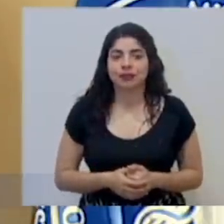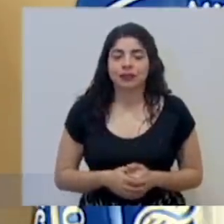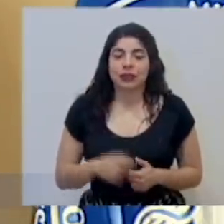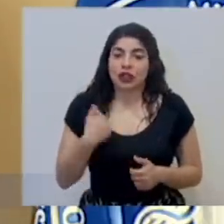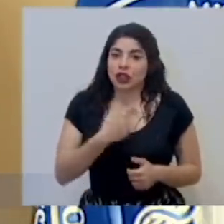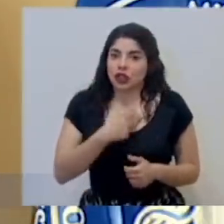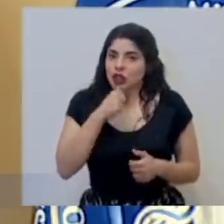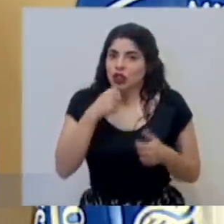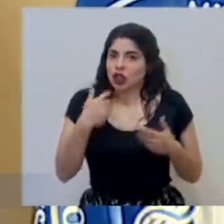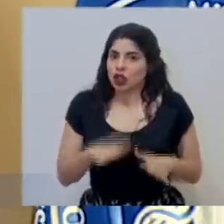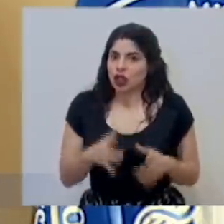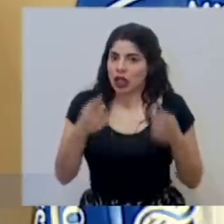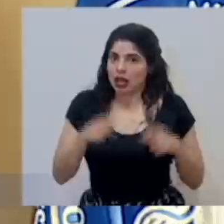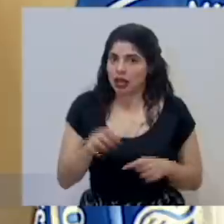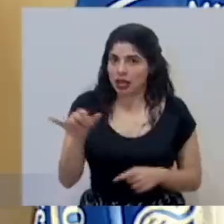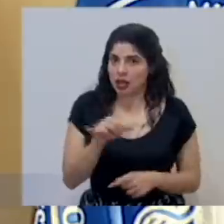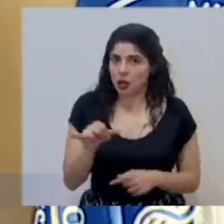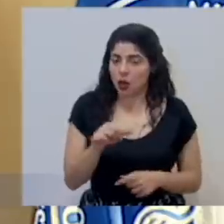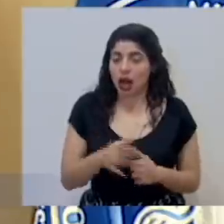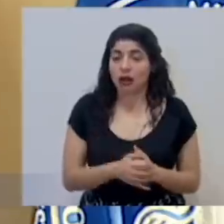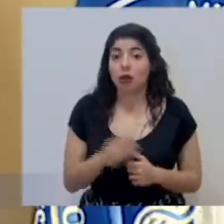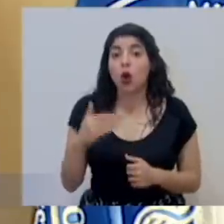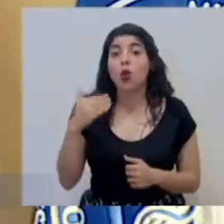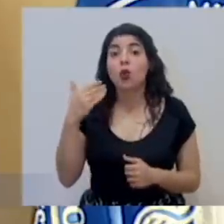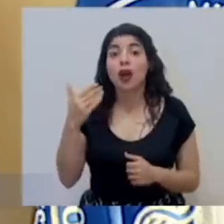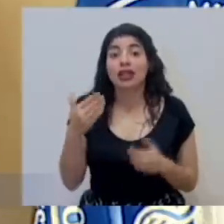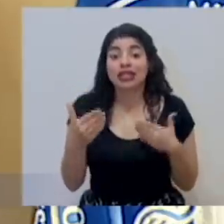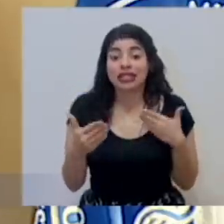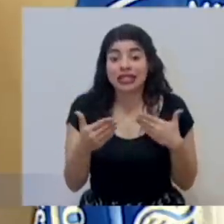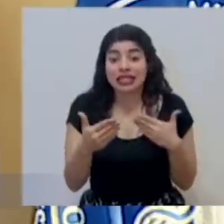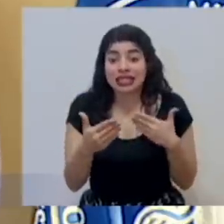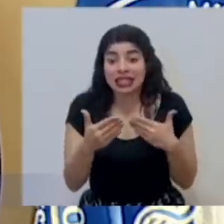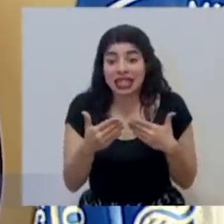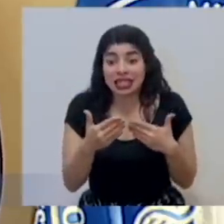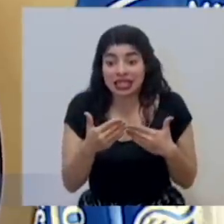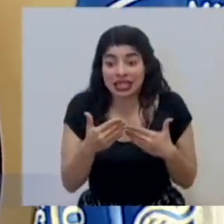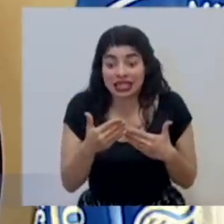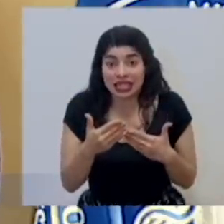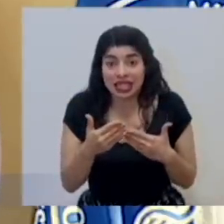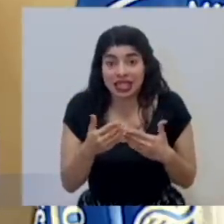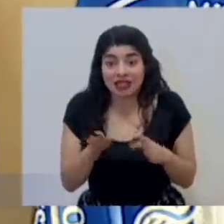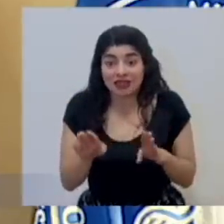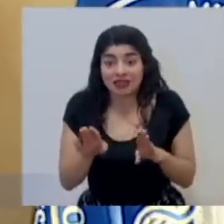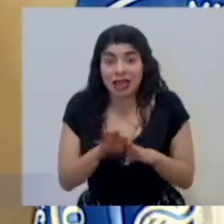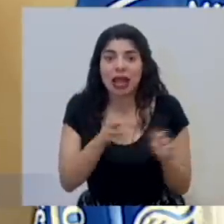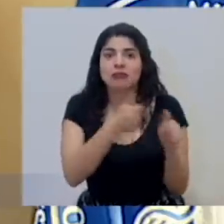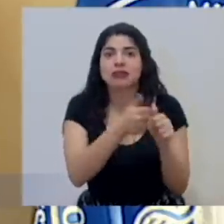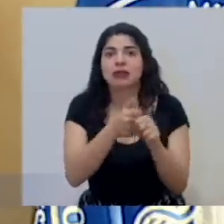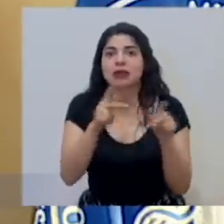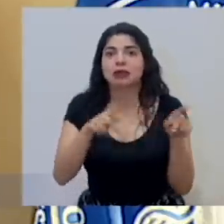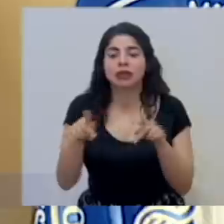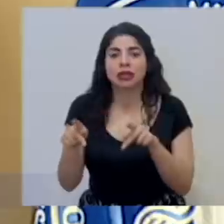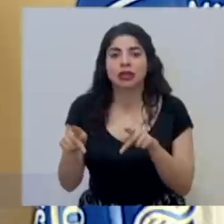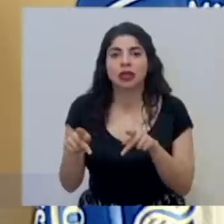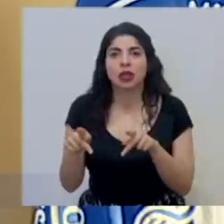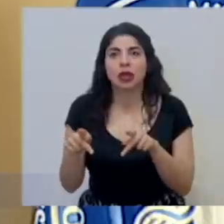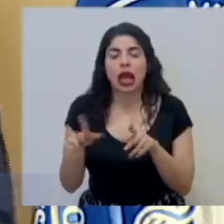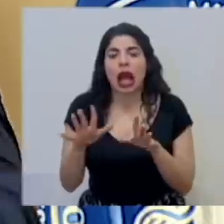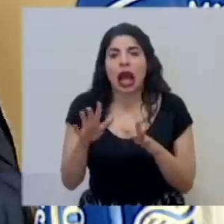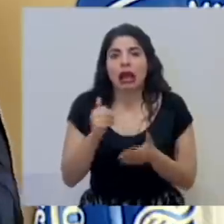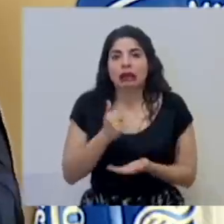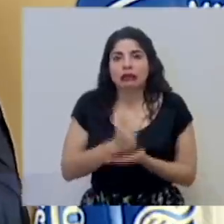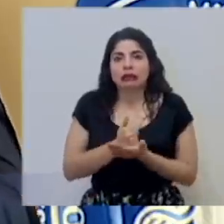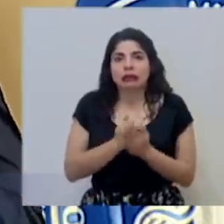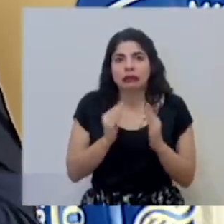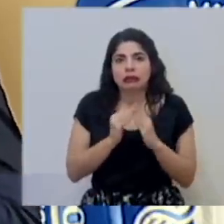y a eso no queremos llegar, que cuando se aproxima o se llega a esos puntos, es la propia gente la que asume, porque